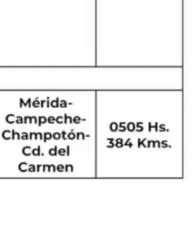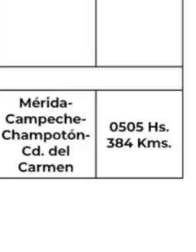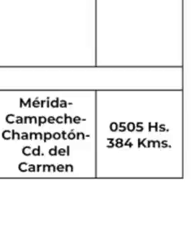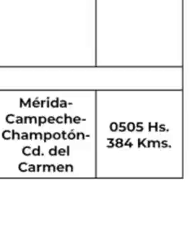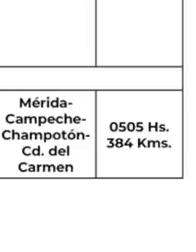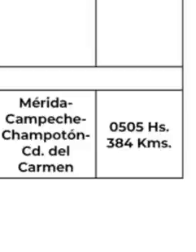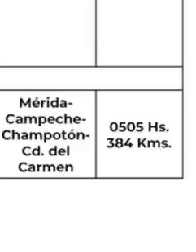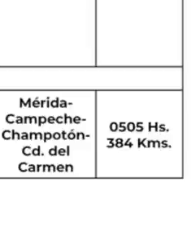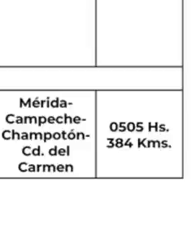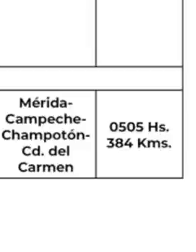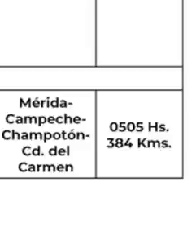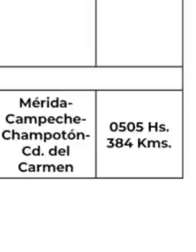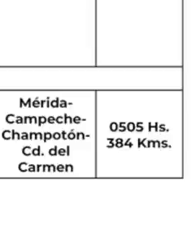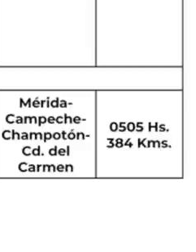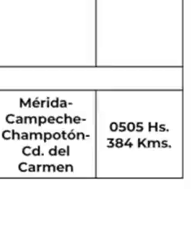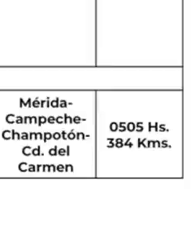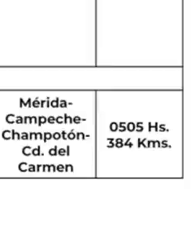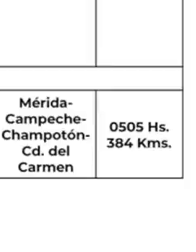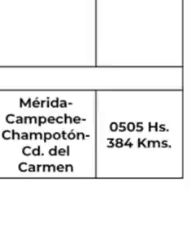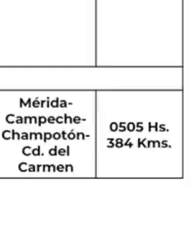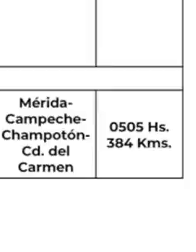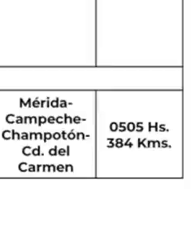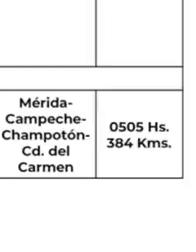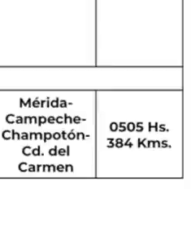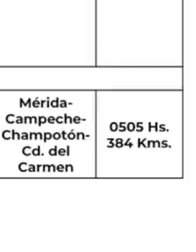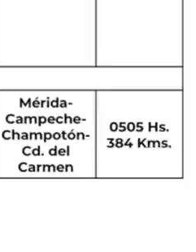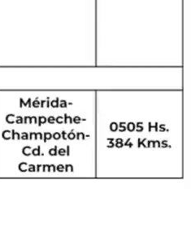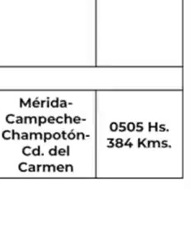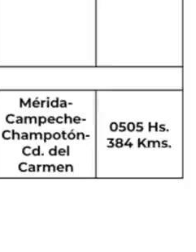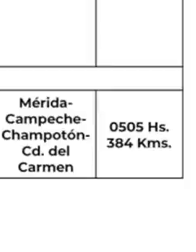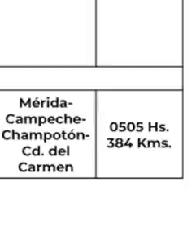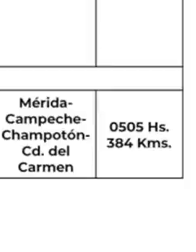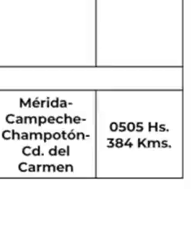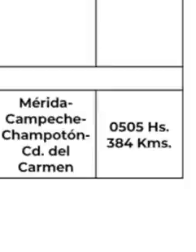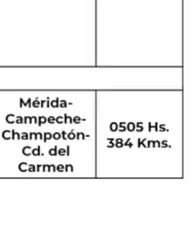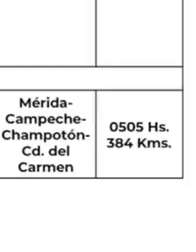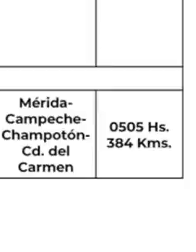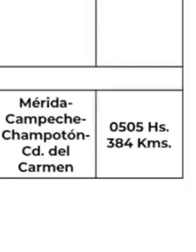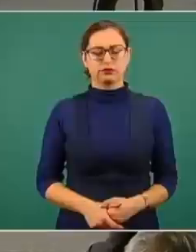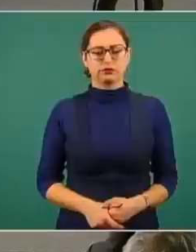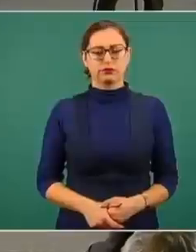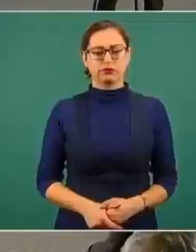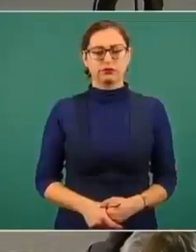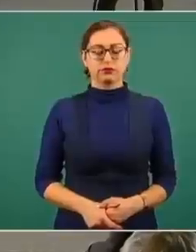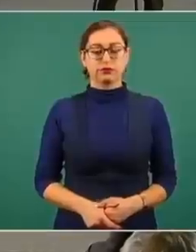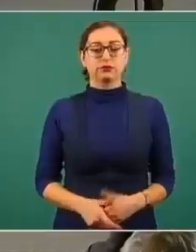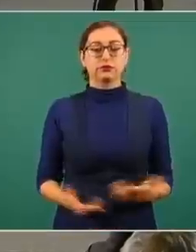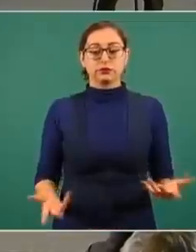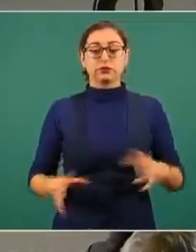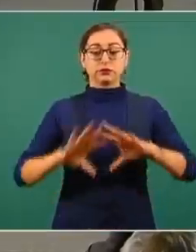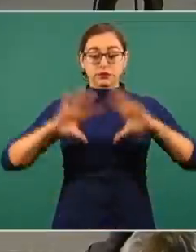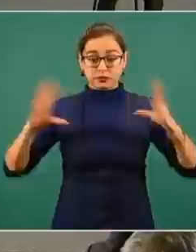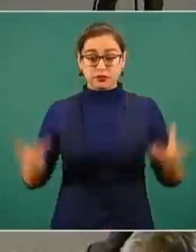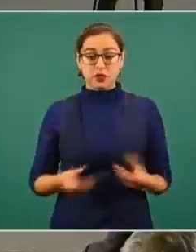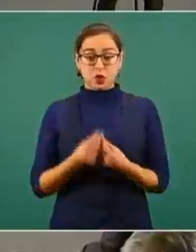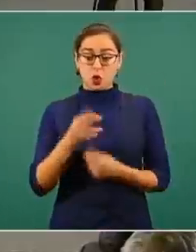médica regional regional de Rivera Santa Cruz. De esta manera son los 81